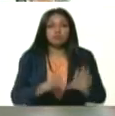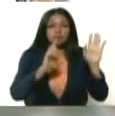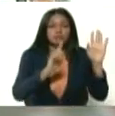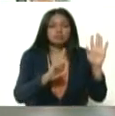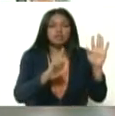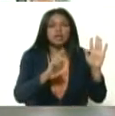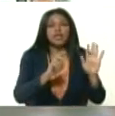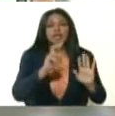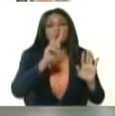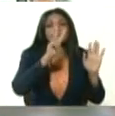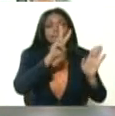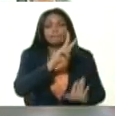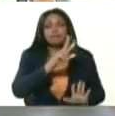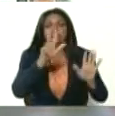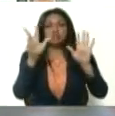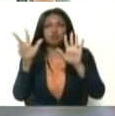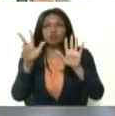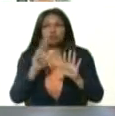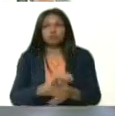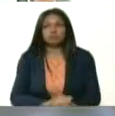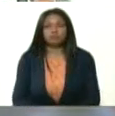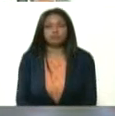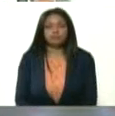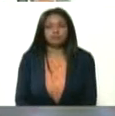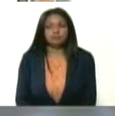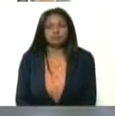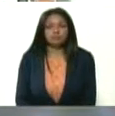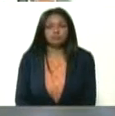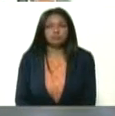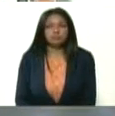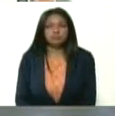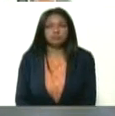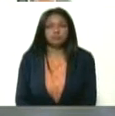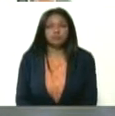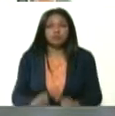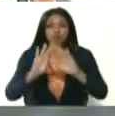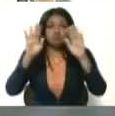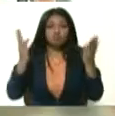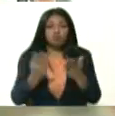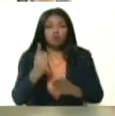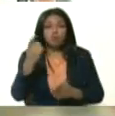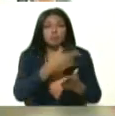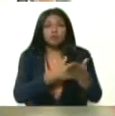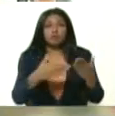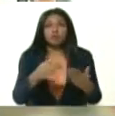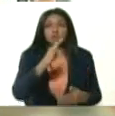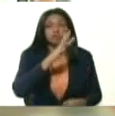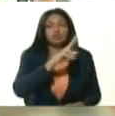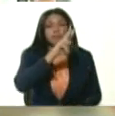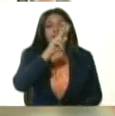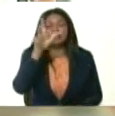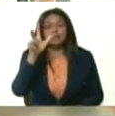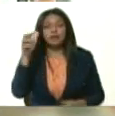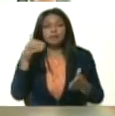acuerdo a la hora. 6, 28. 6, 28. En el mundo hay 1.423